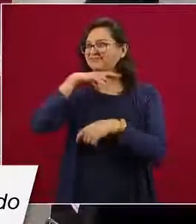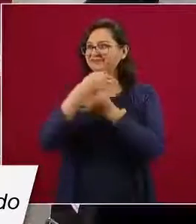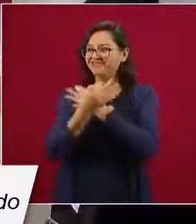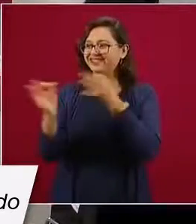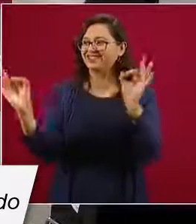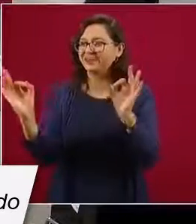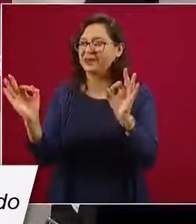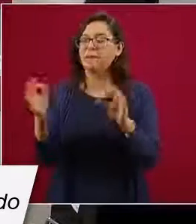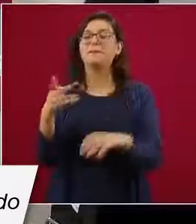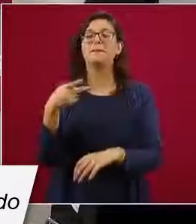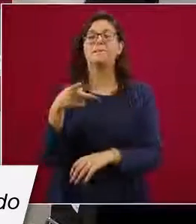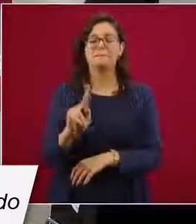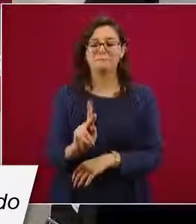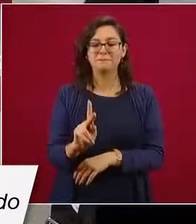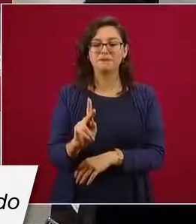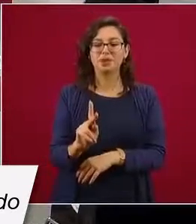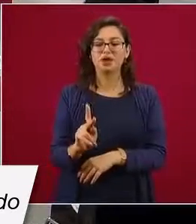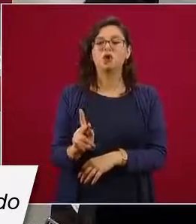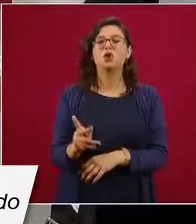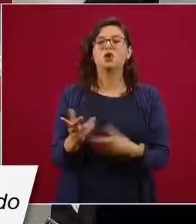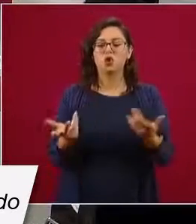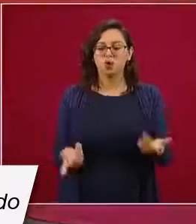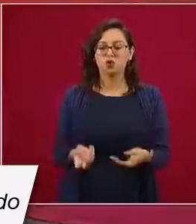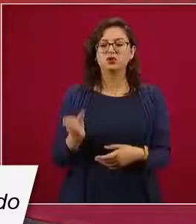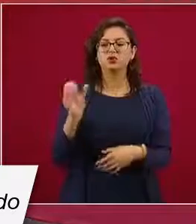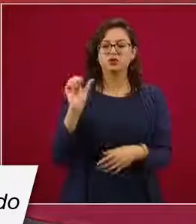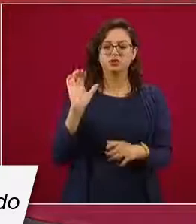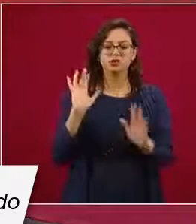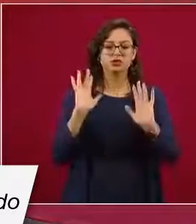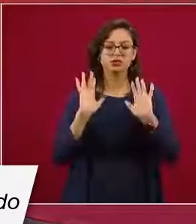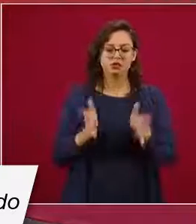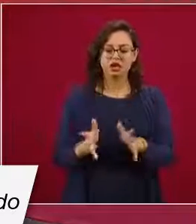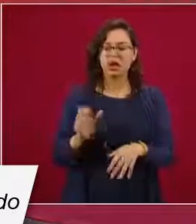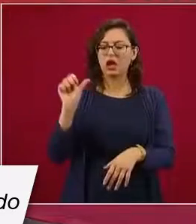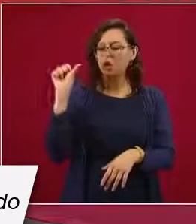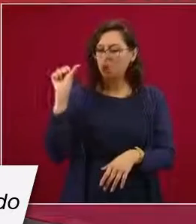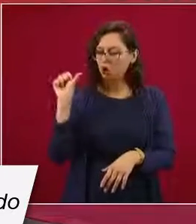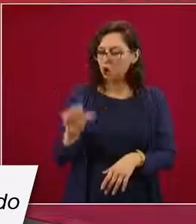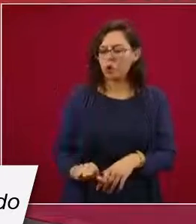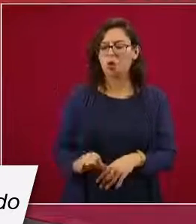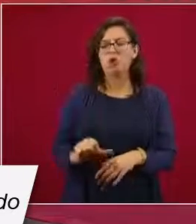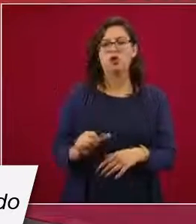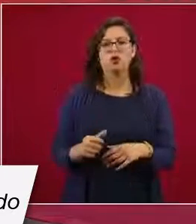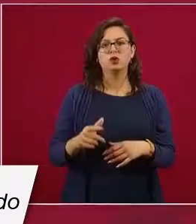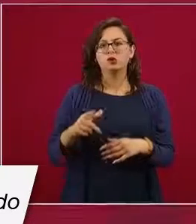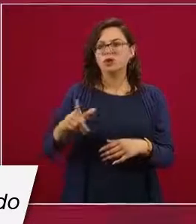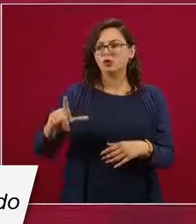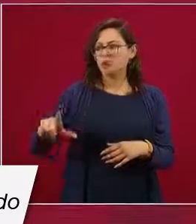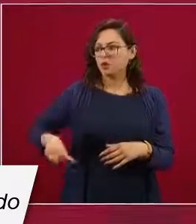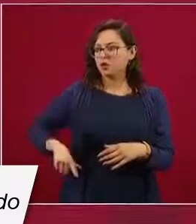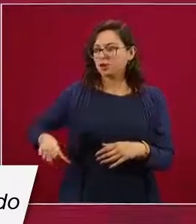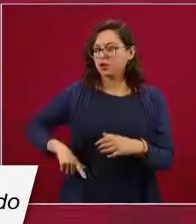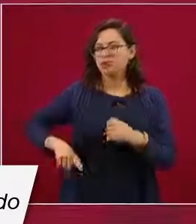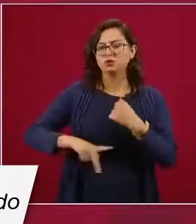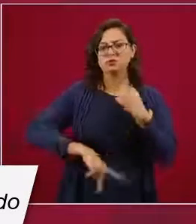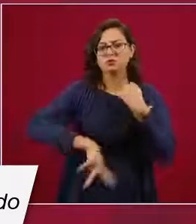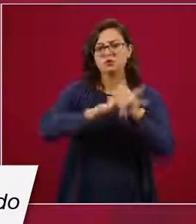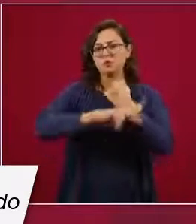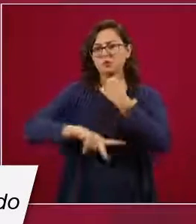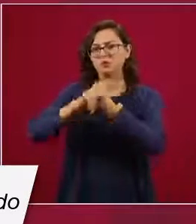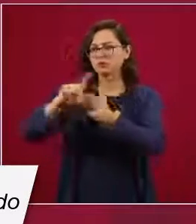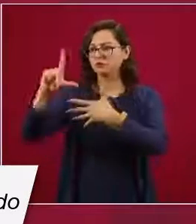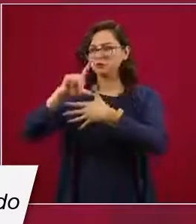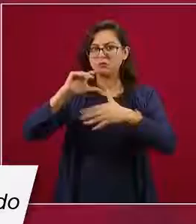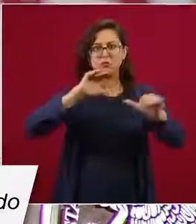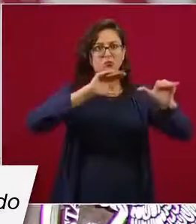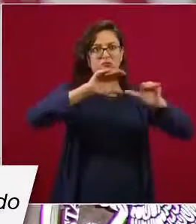pero estamos hoy saliendo a hablar con todos los gobiernos de América Latina y va a depender si los gobiernos manifiestan interés y